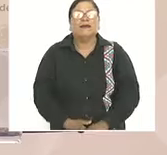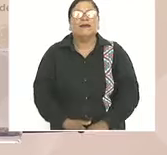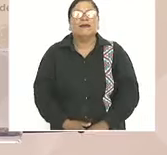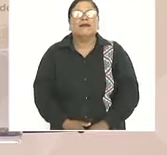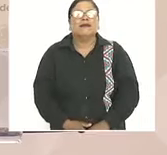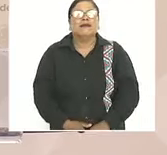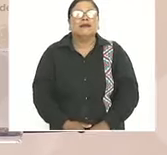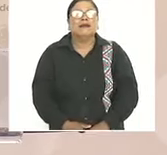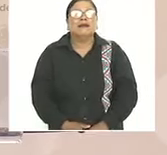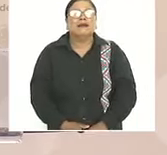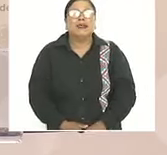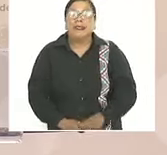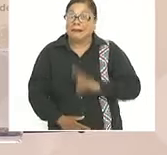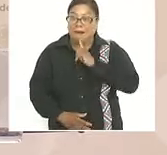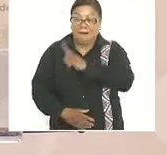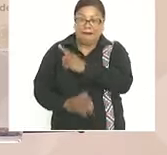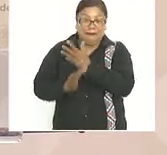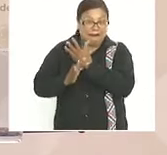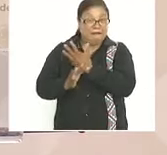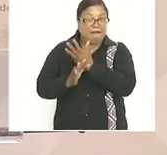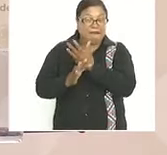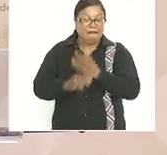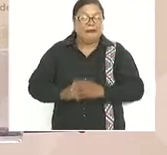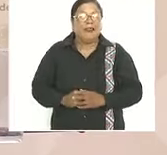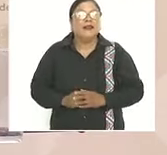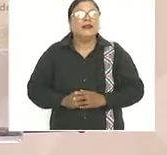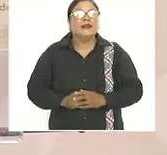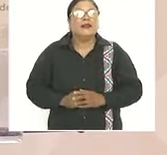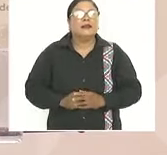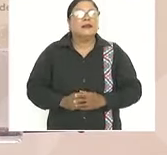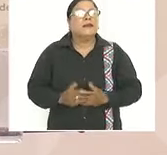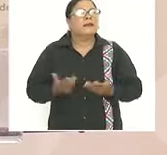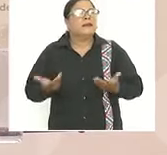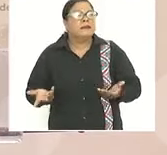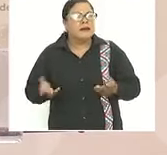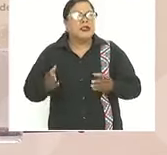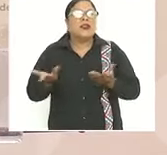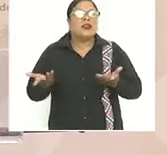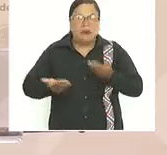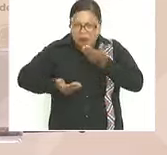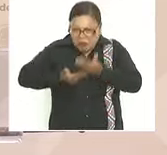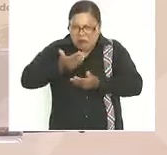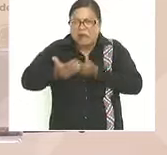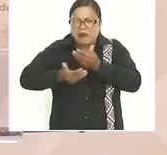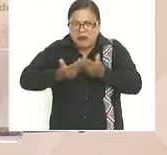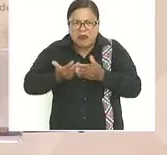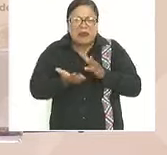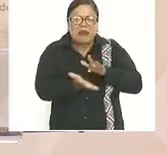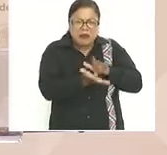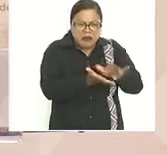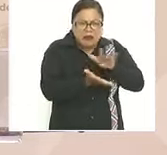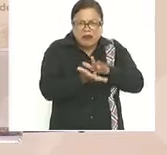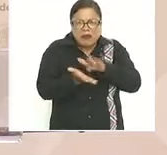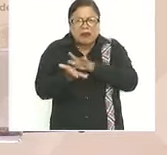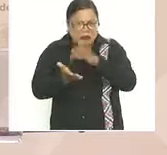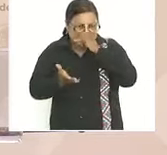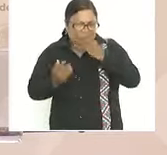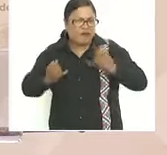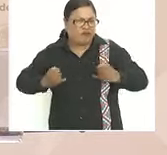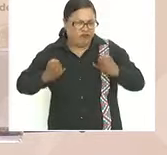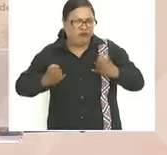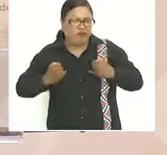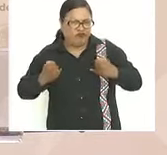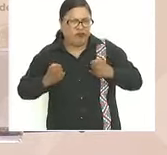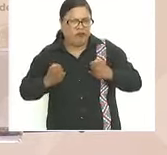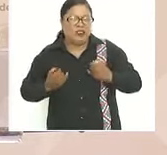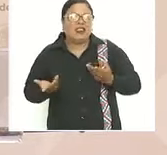que él decía de cómo se ha ido avanzando apoyando a los jóvenes que